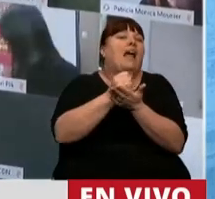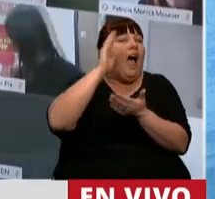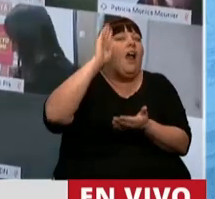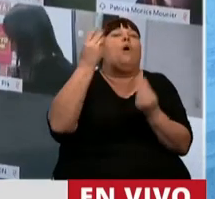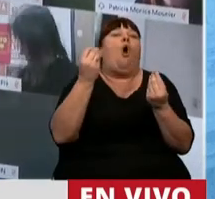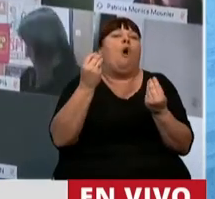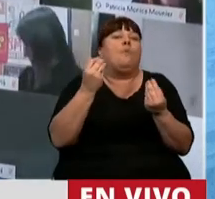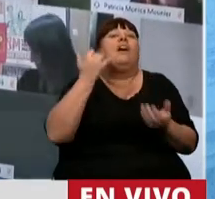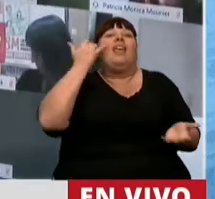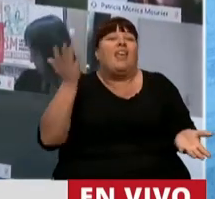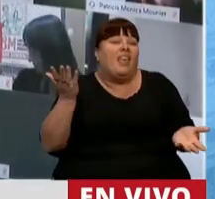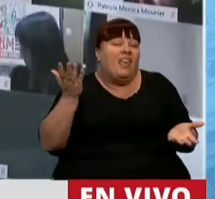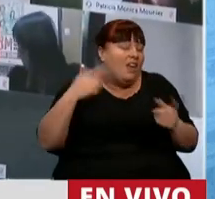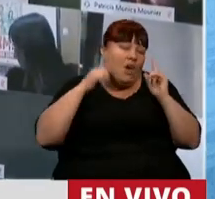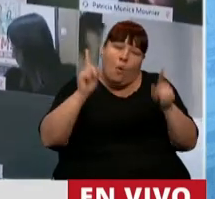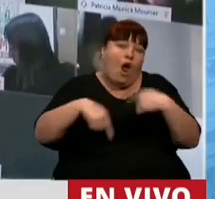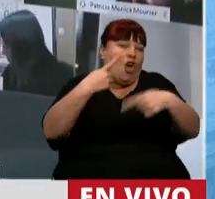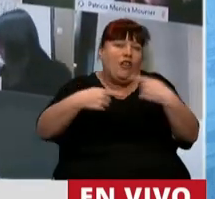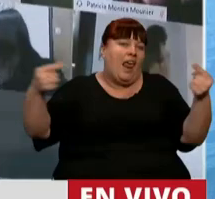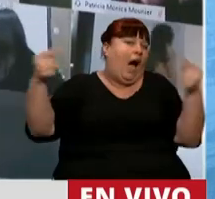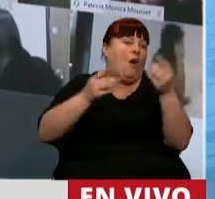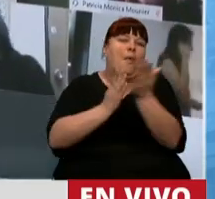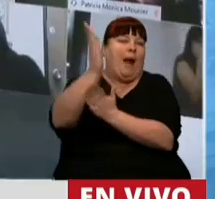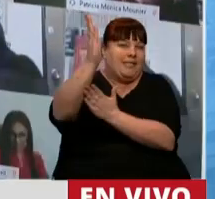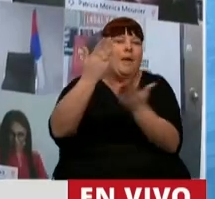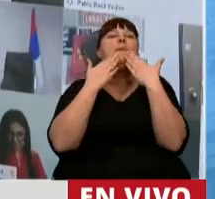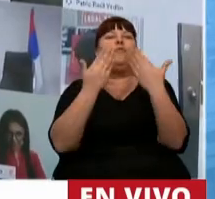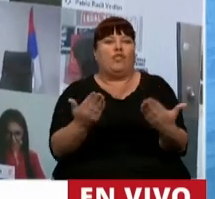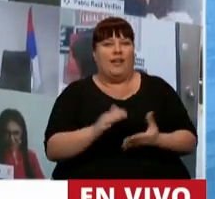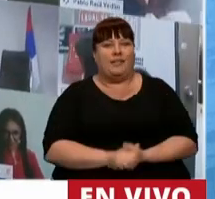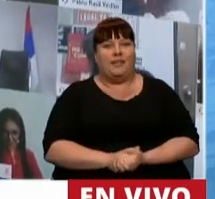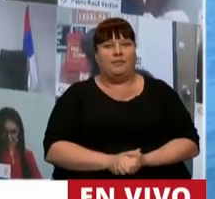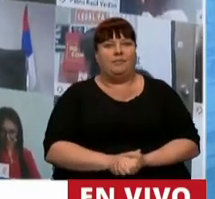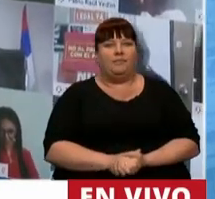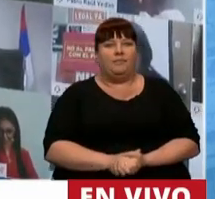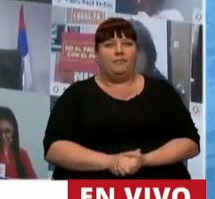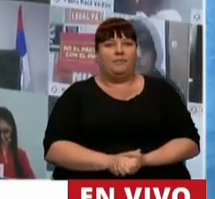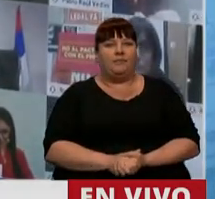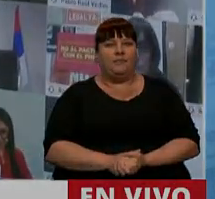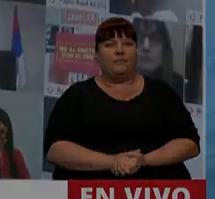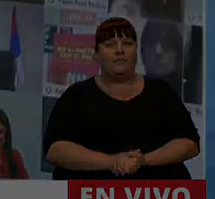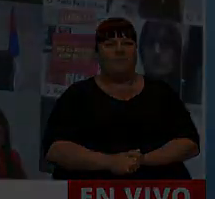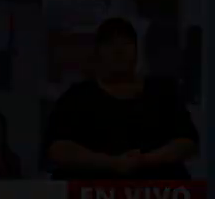recuerdo y seguiremos en el disenso eternamente. Muchas gracias. Gracias, diputada.